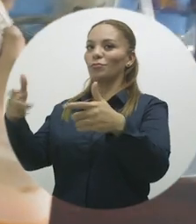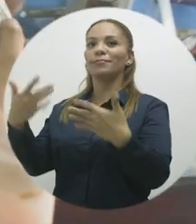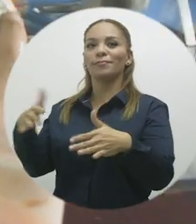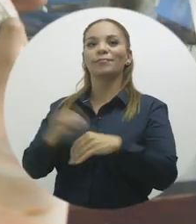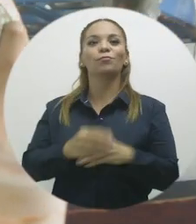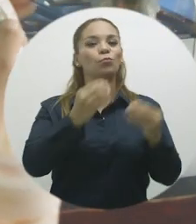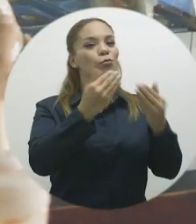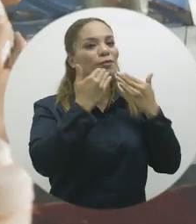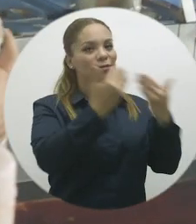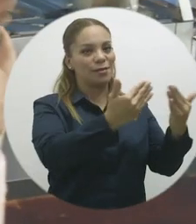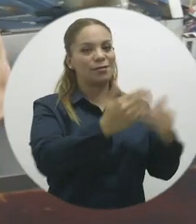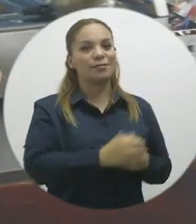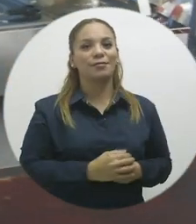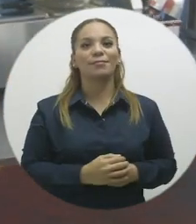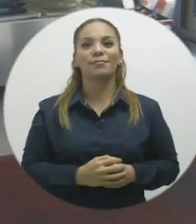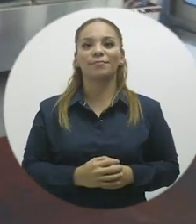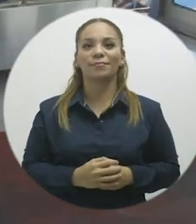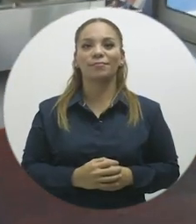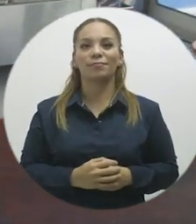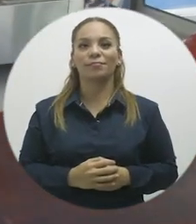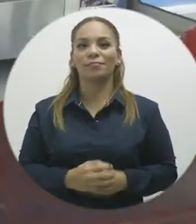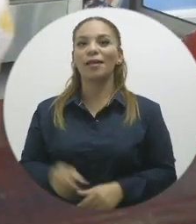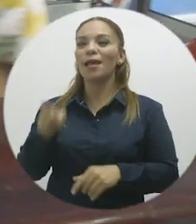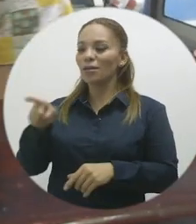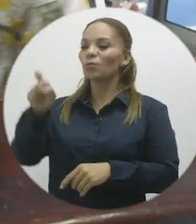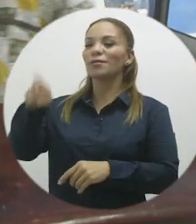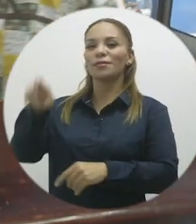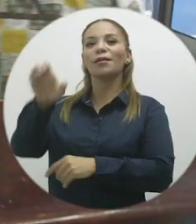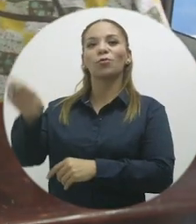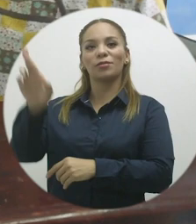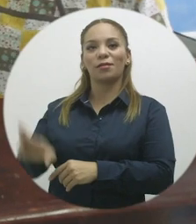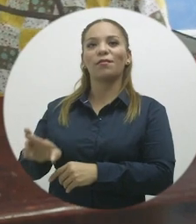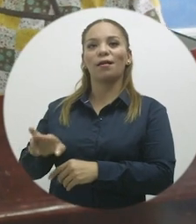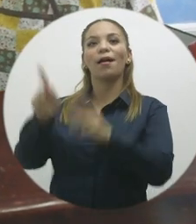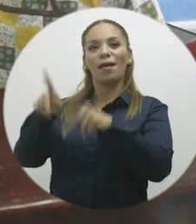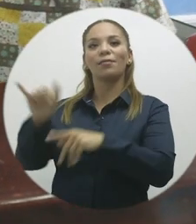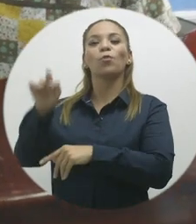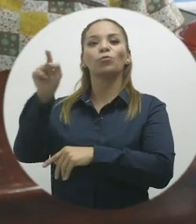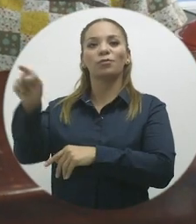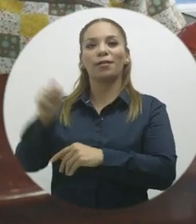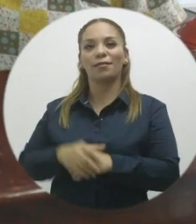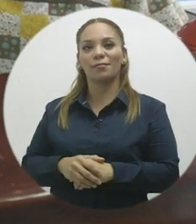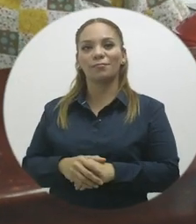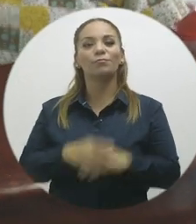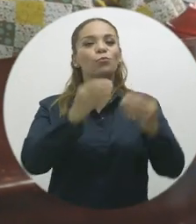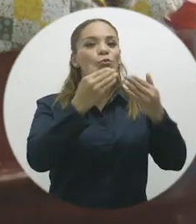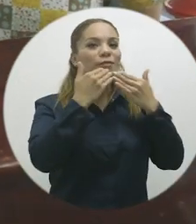muchísimas gracias porque necesita Costa Rica como usted